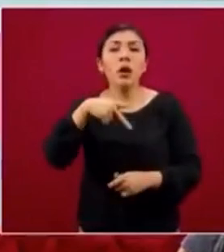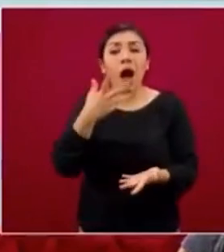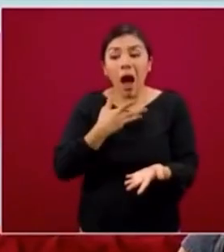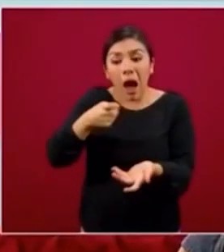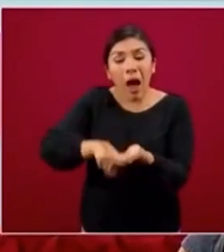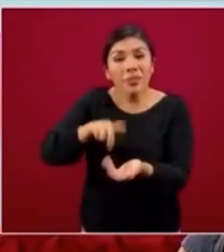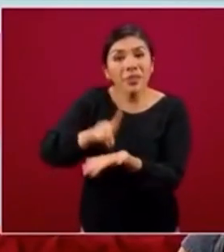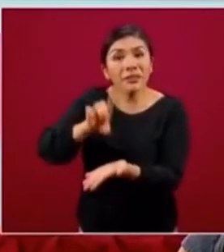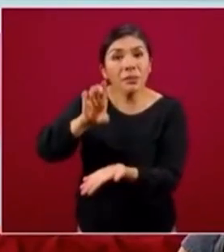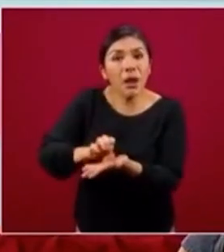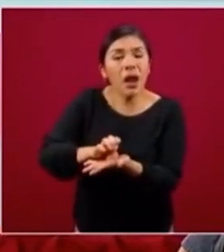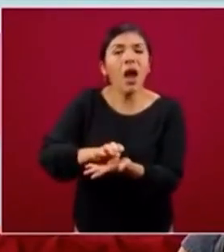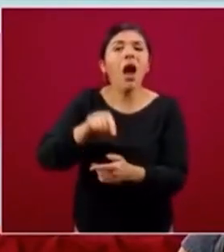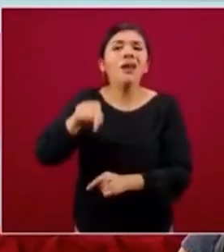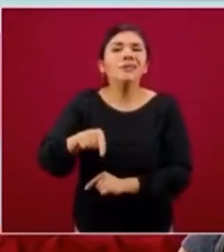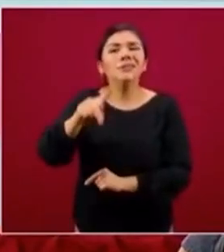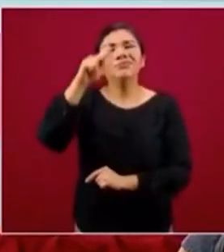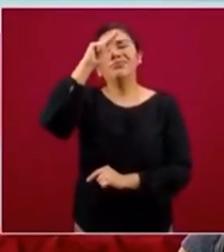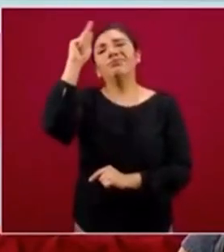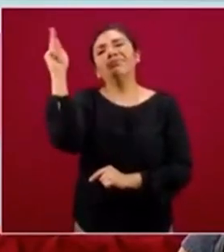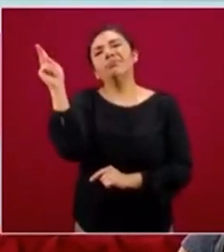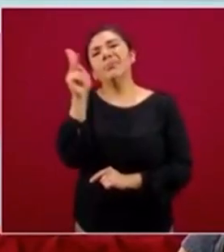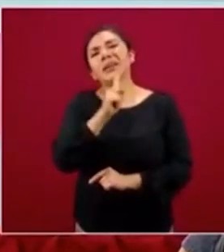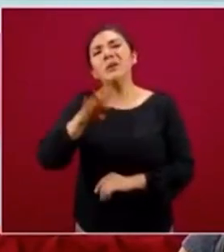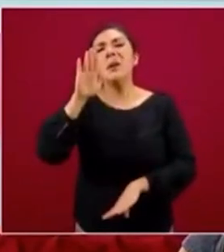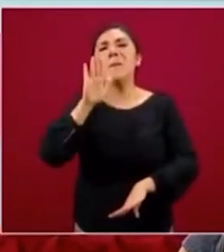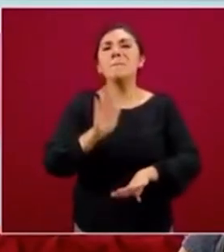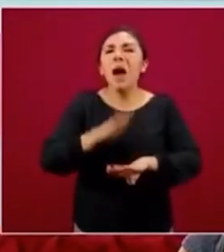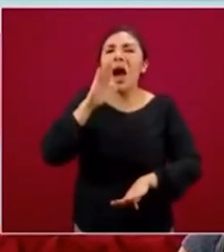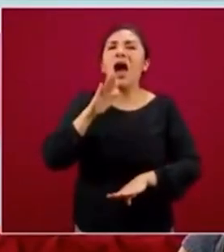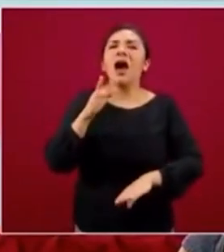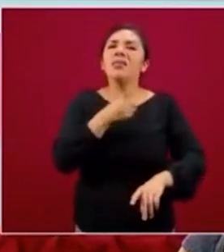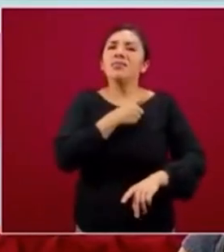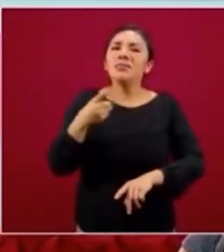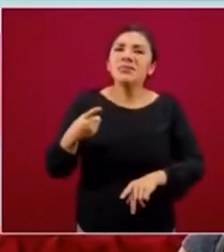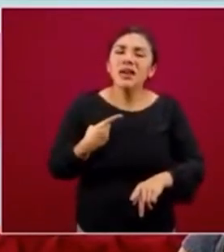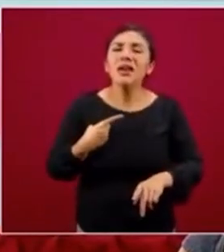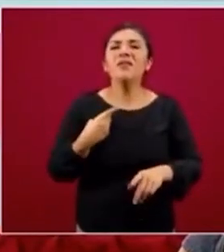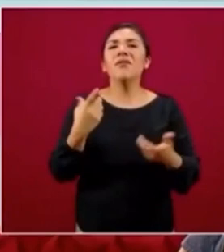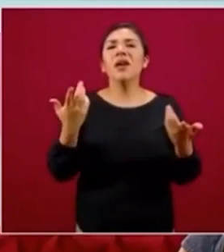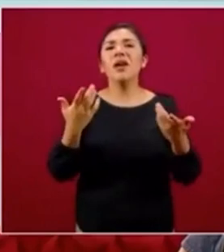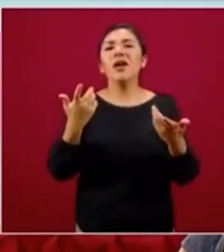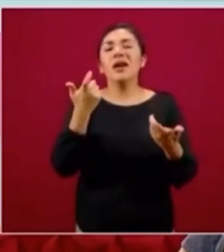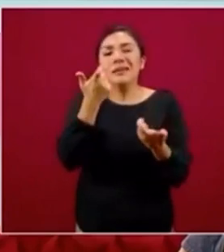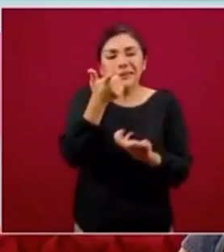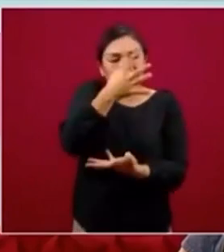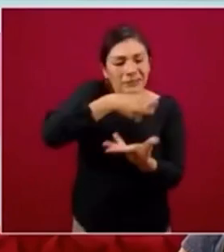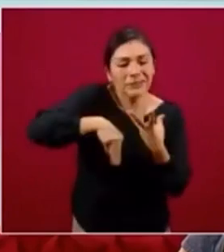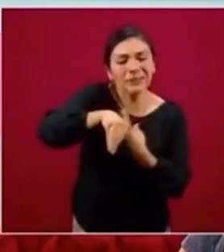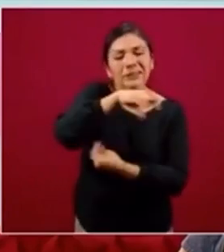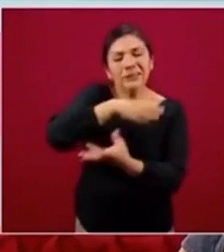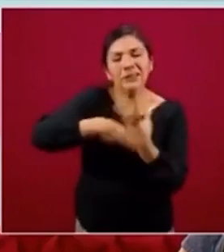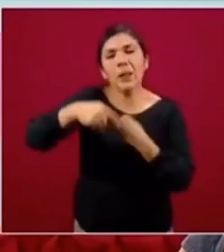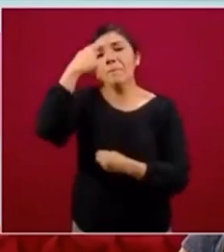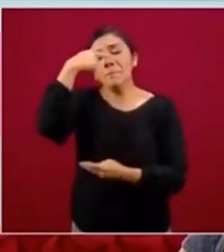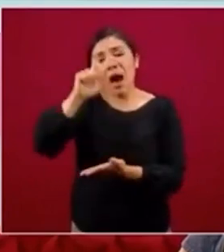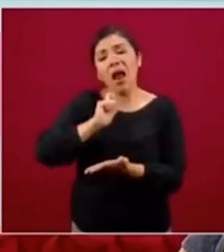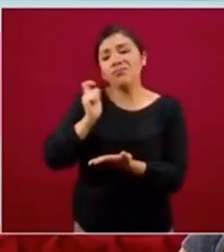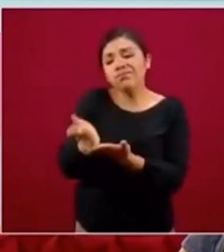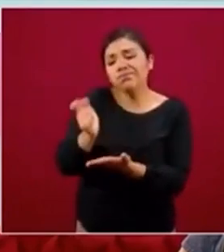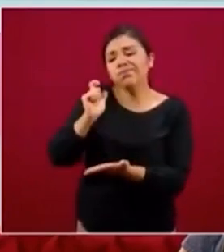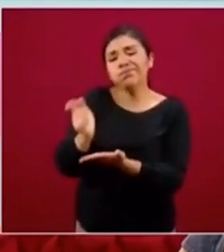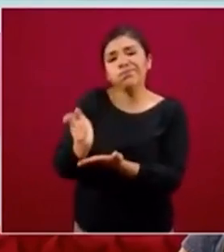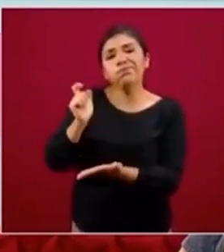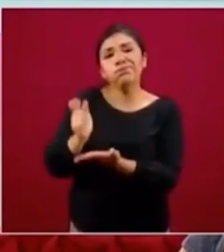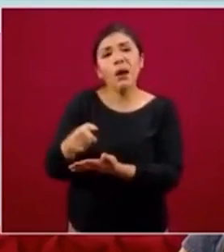todavía tiene que tener mayor ingreso en este sentido para poder